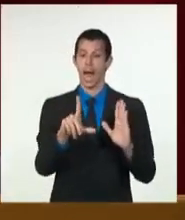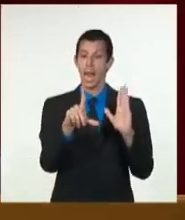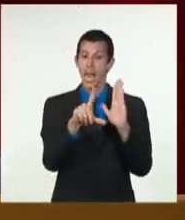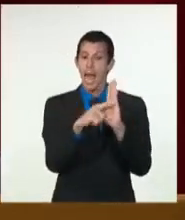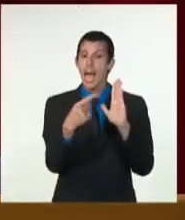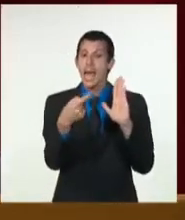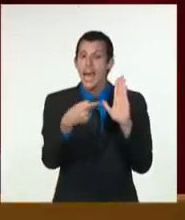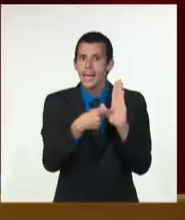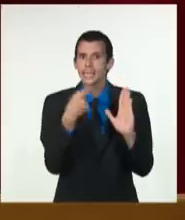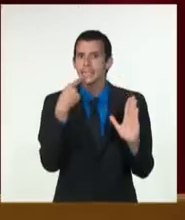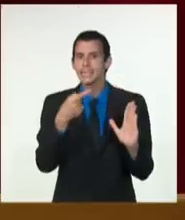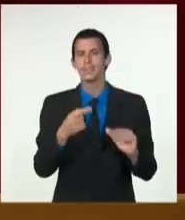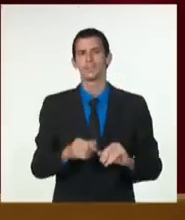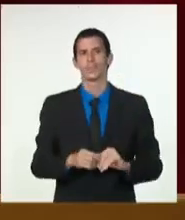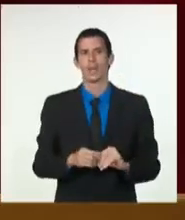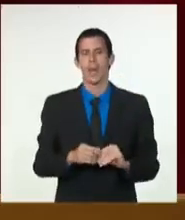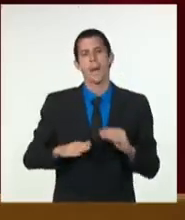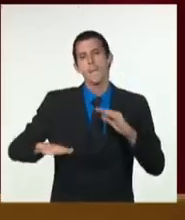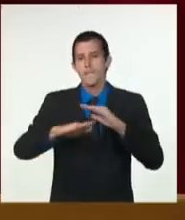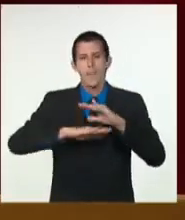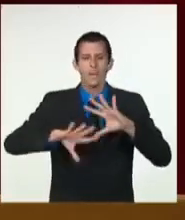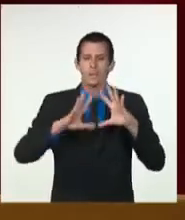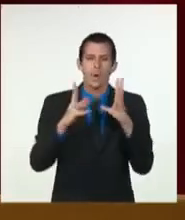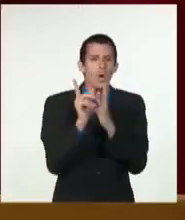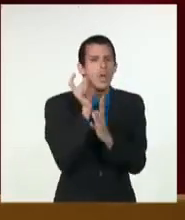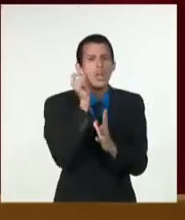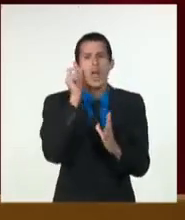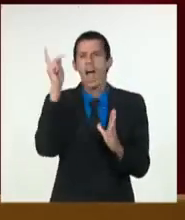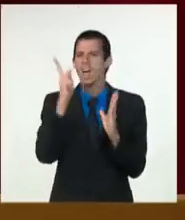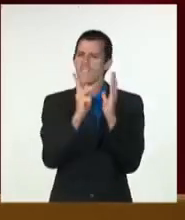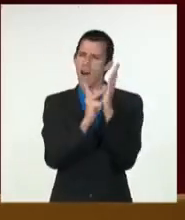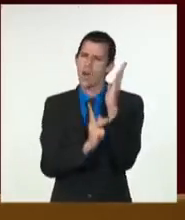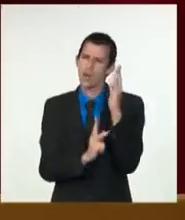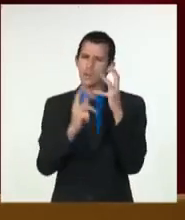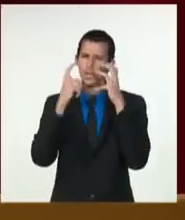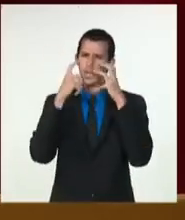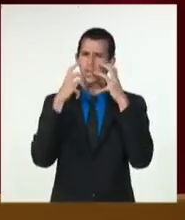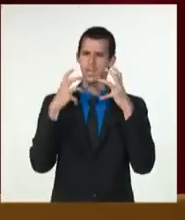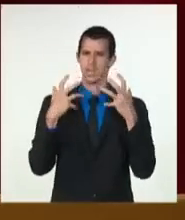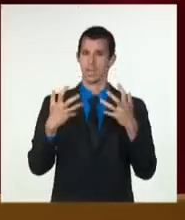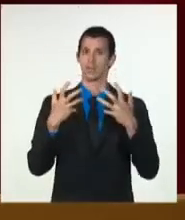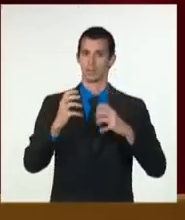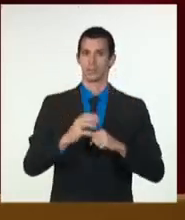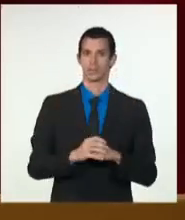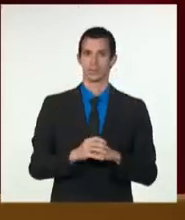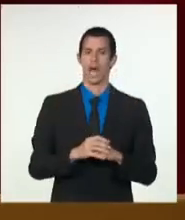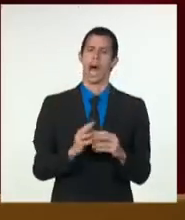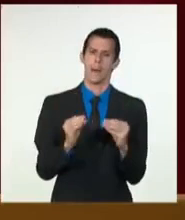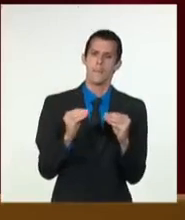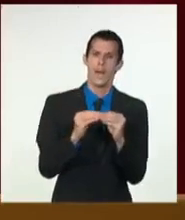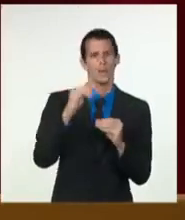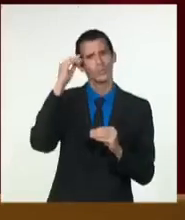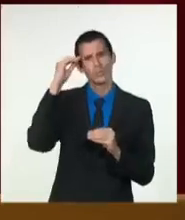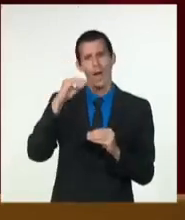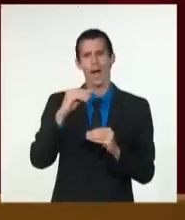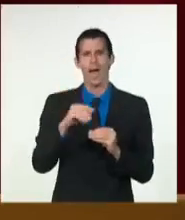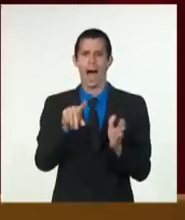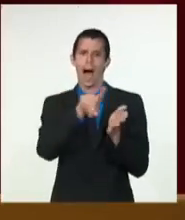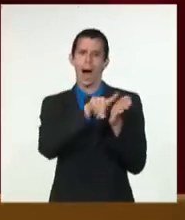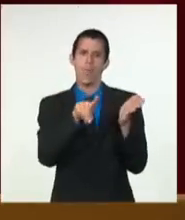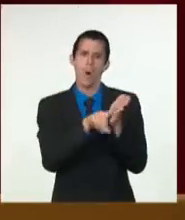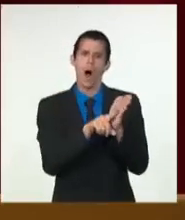concepciones, marcos sancionadores y alternativas punitivas del Código Penal Ordinario aprobado en la anterior